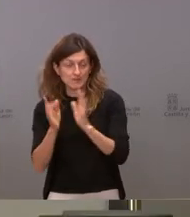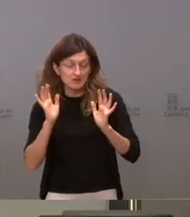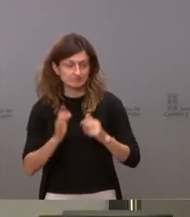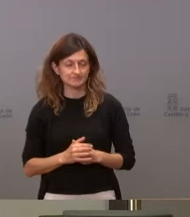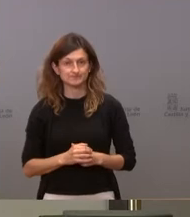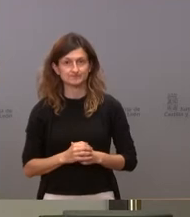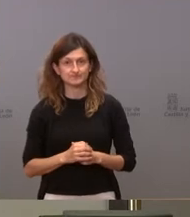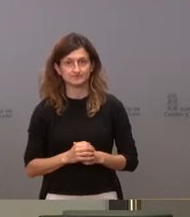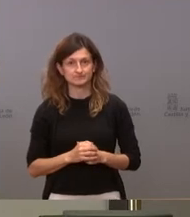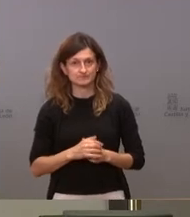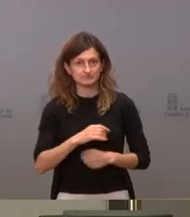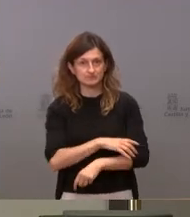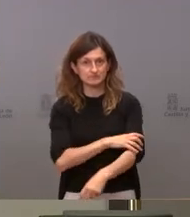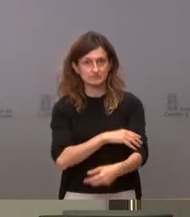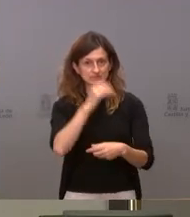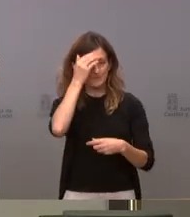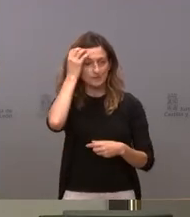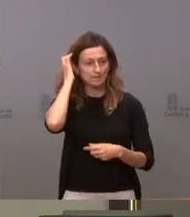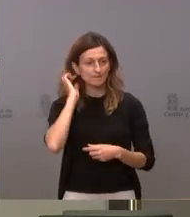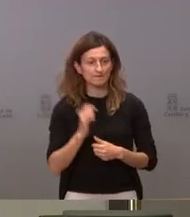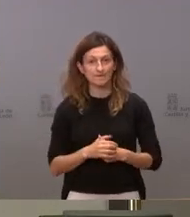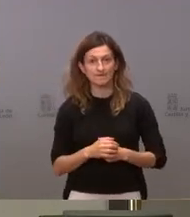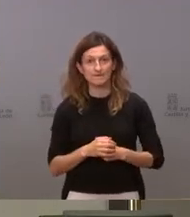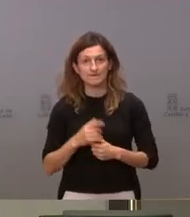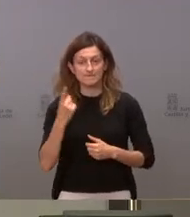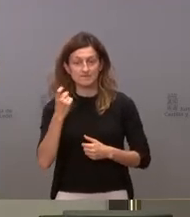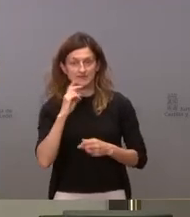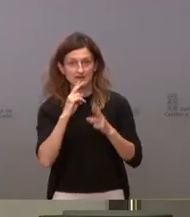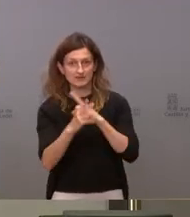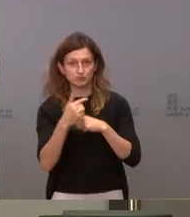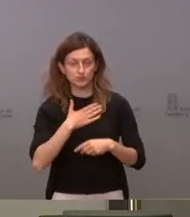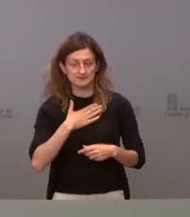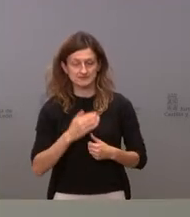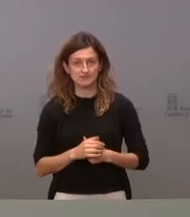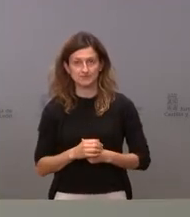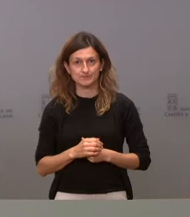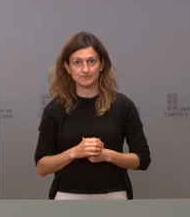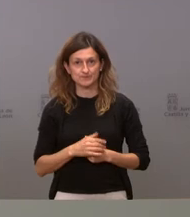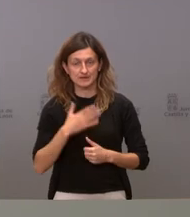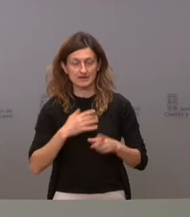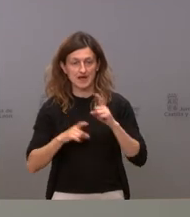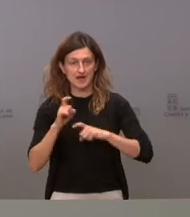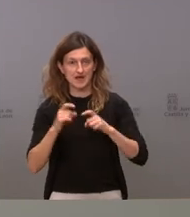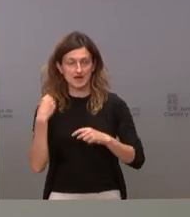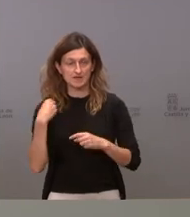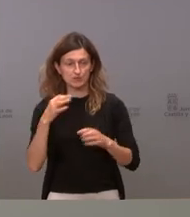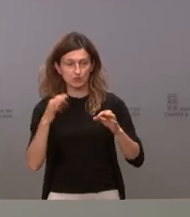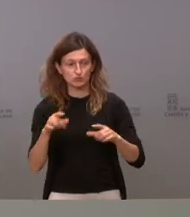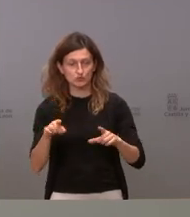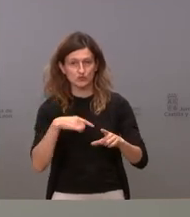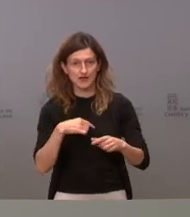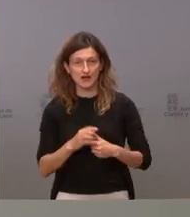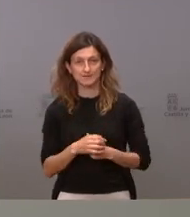yo quería preguntar la consejera debería de no he contestado y además quería retomar porque me acaba de llegar que